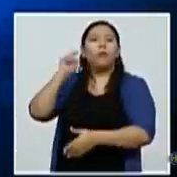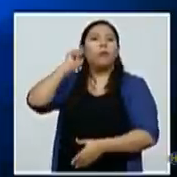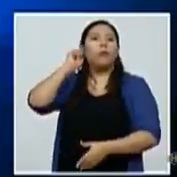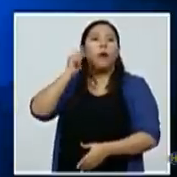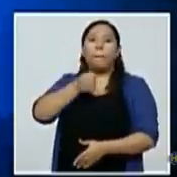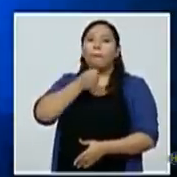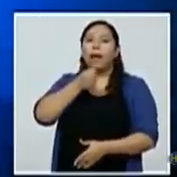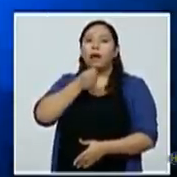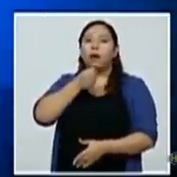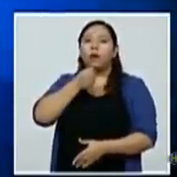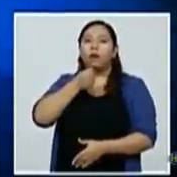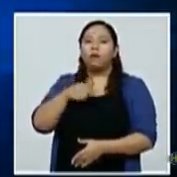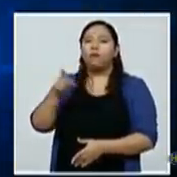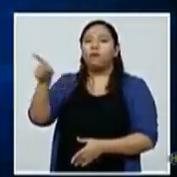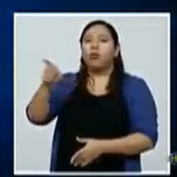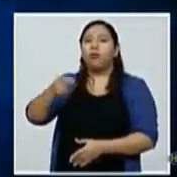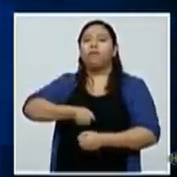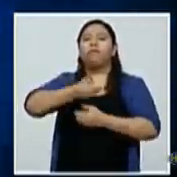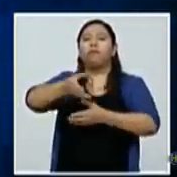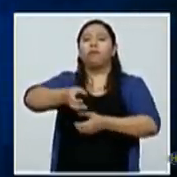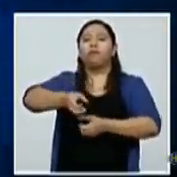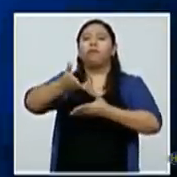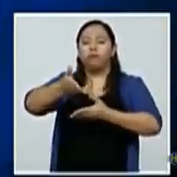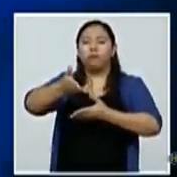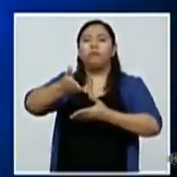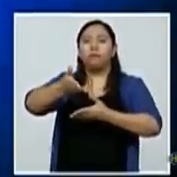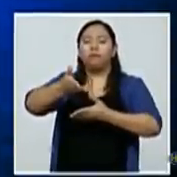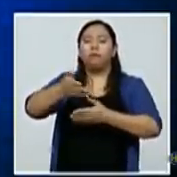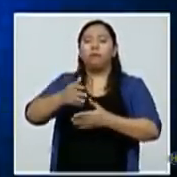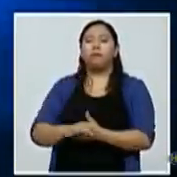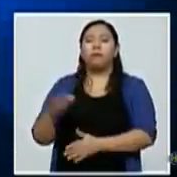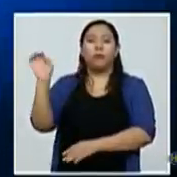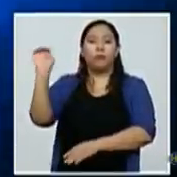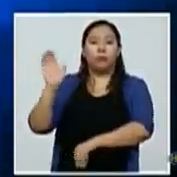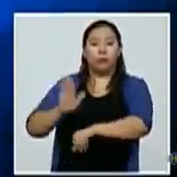Alejandra Flores, vocera del Sistema de Salud.